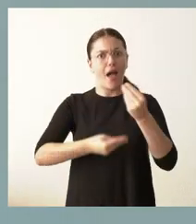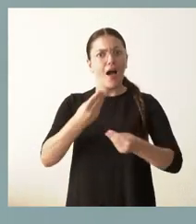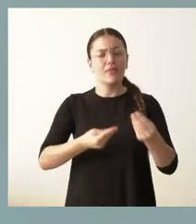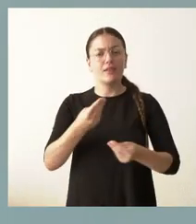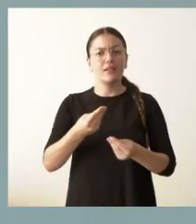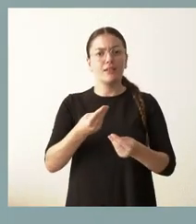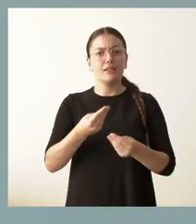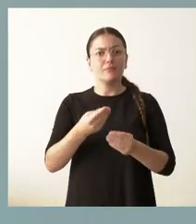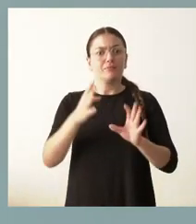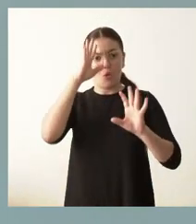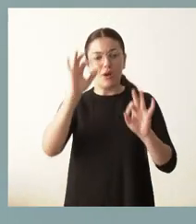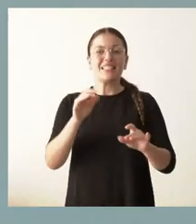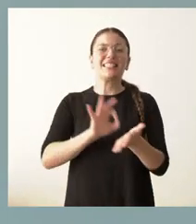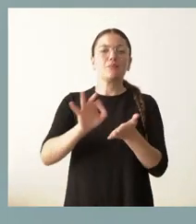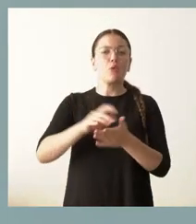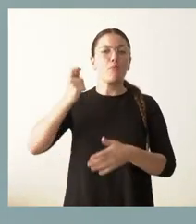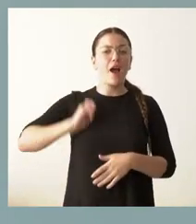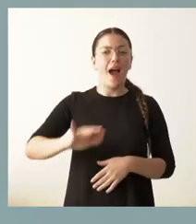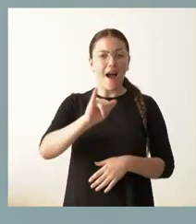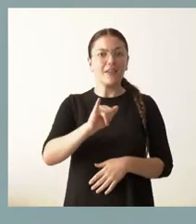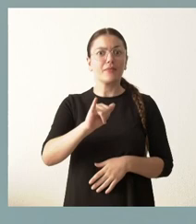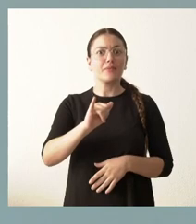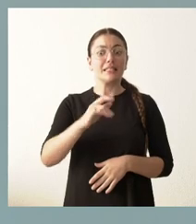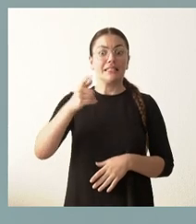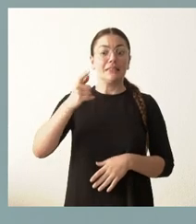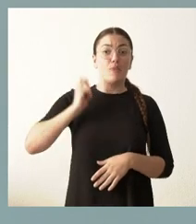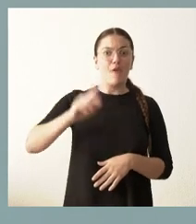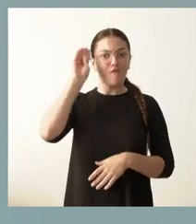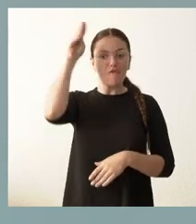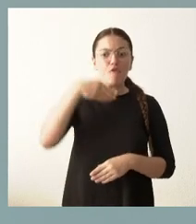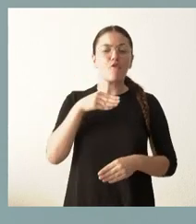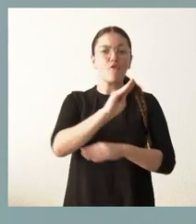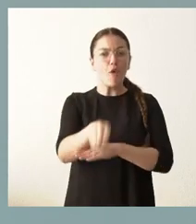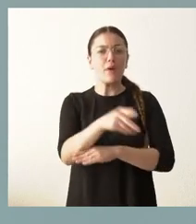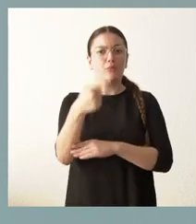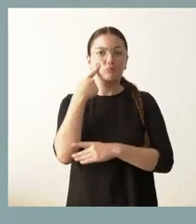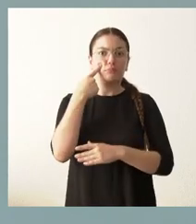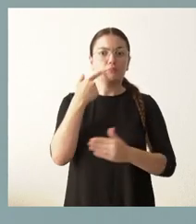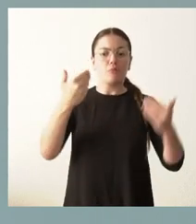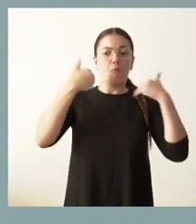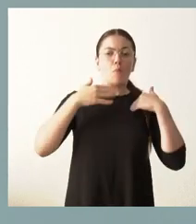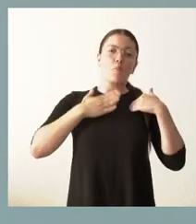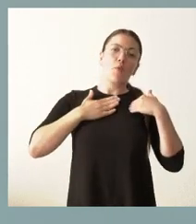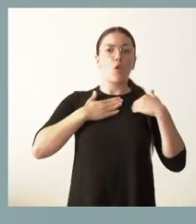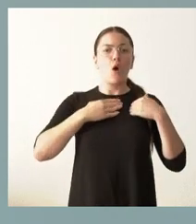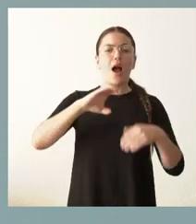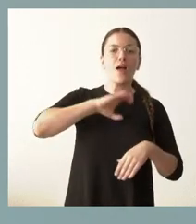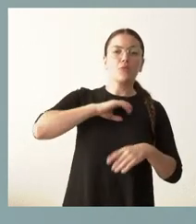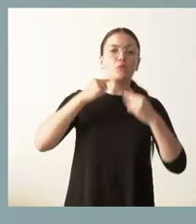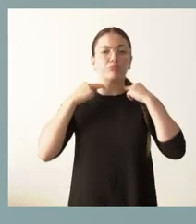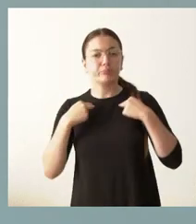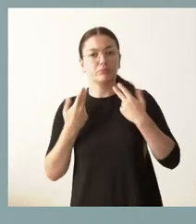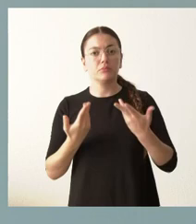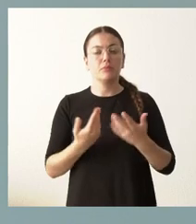hay servicios profesionales de bomberos en el ámbito de sus competencias que tienen las corporaciones locales, que tienen sobre todo para los incendios